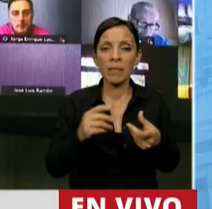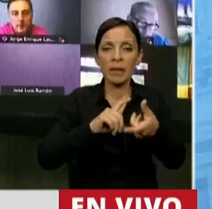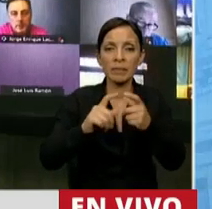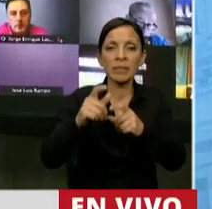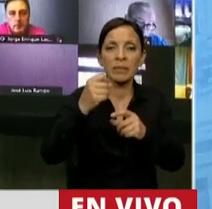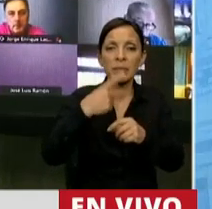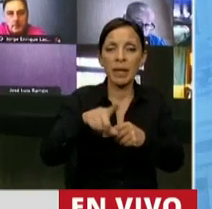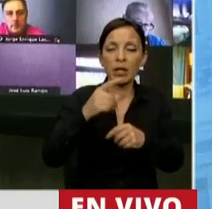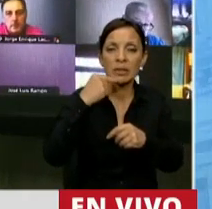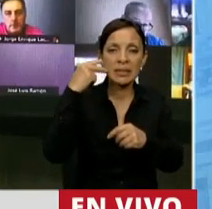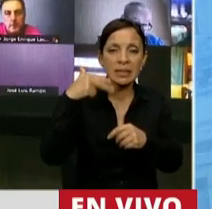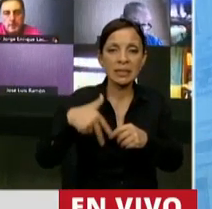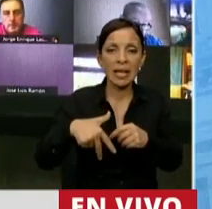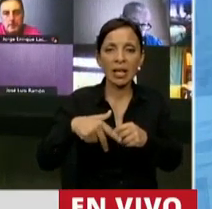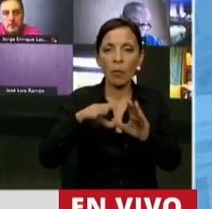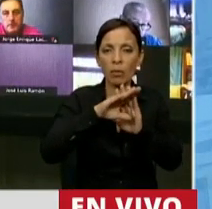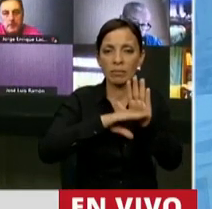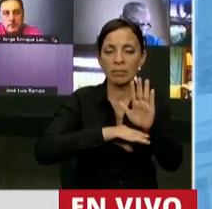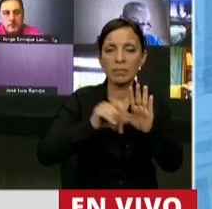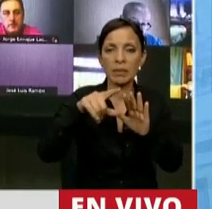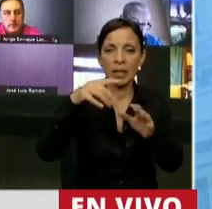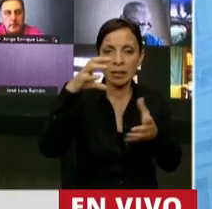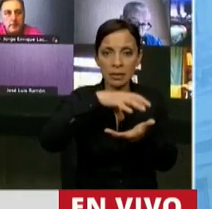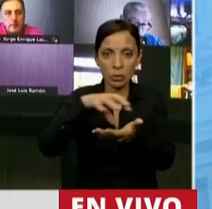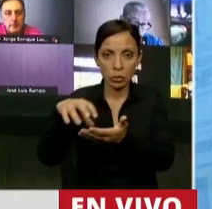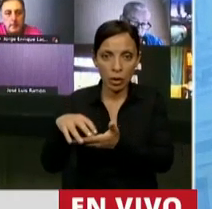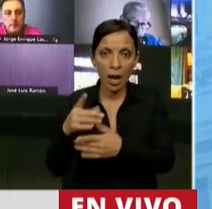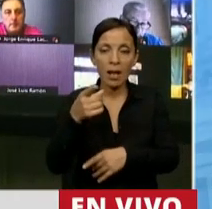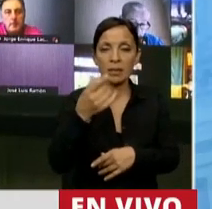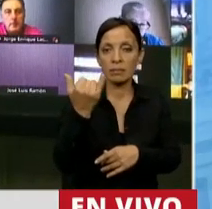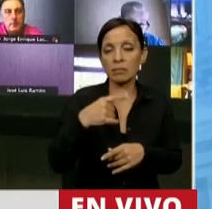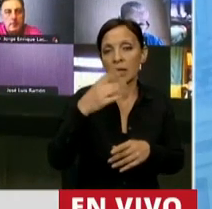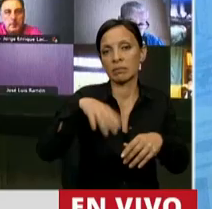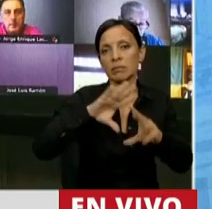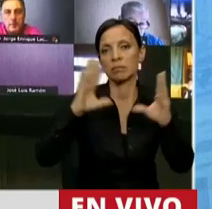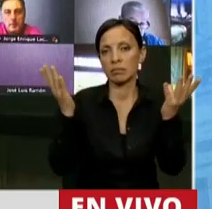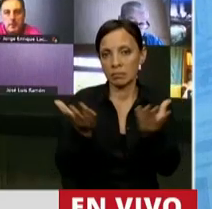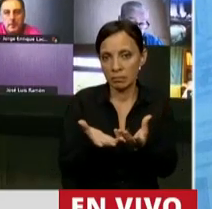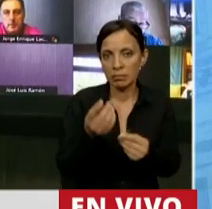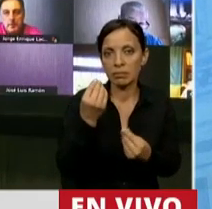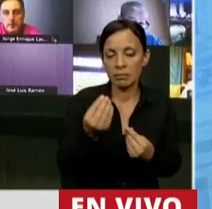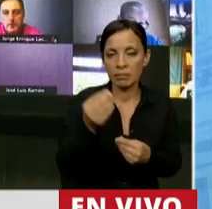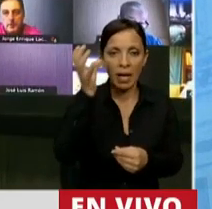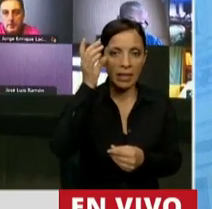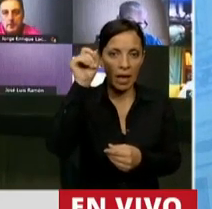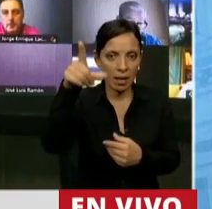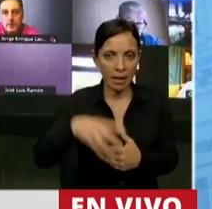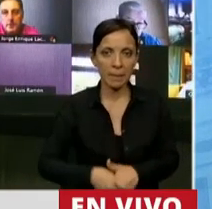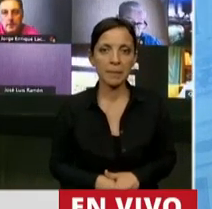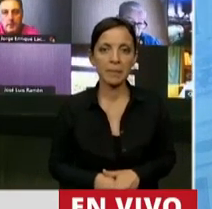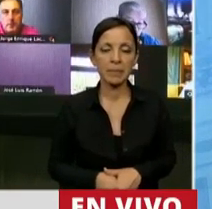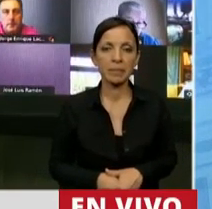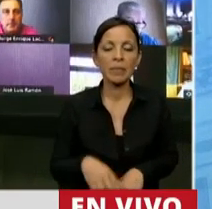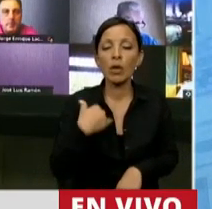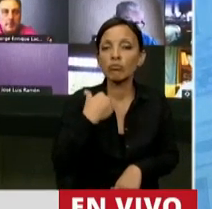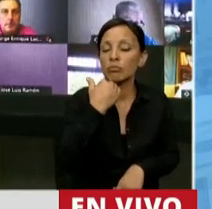condicionamientos institucionales pueden dar muy malos resultados, el caso emblemático en el mundo de estudio es el caso italiano. Yo